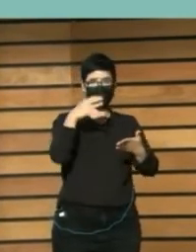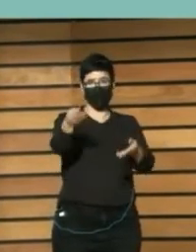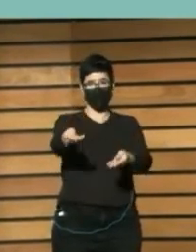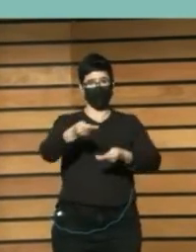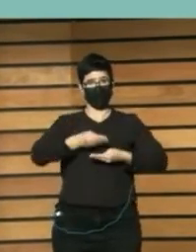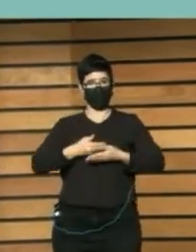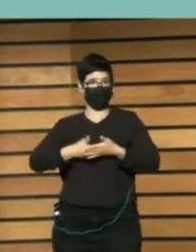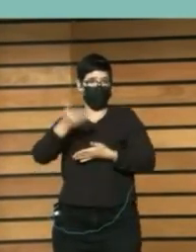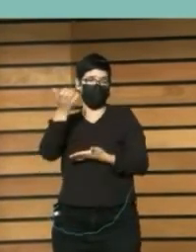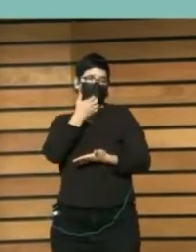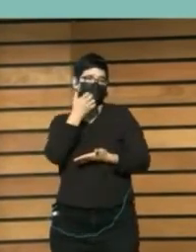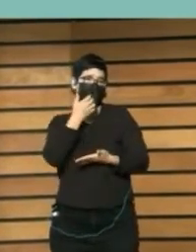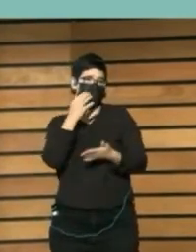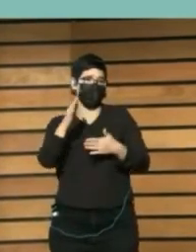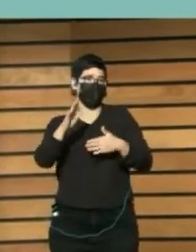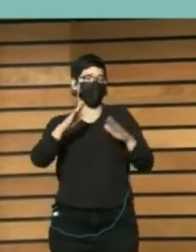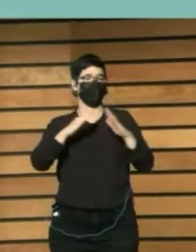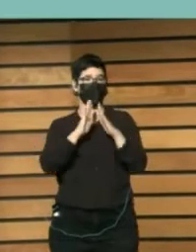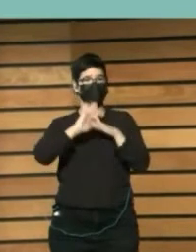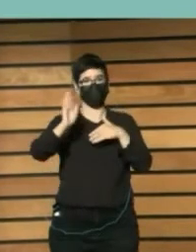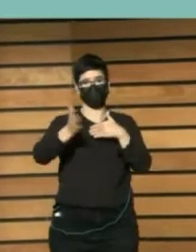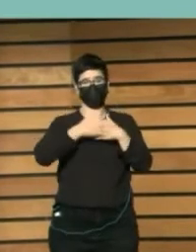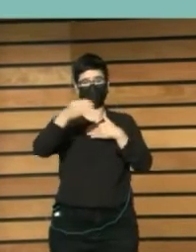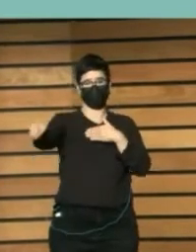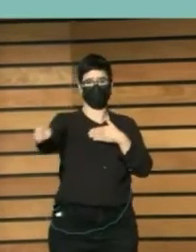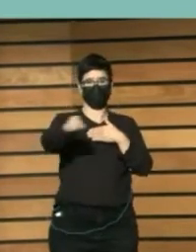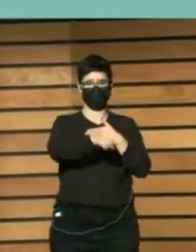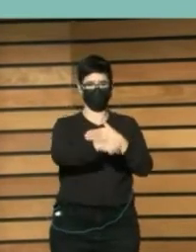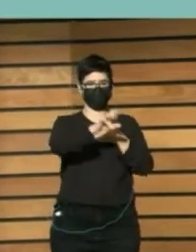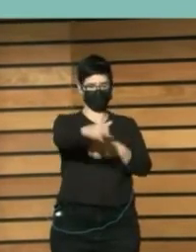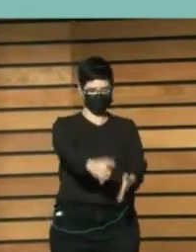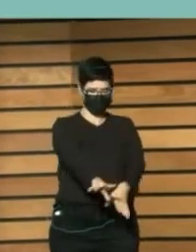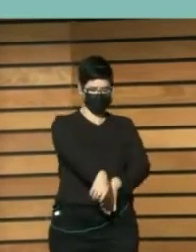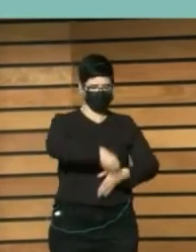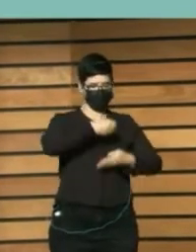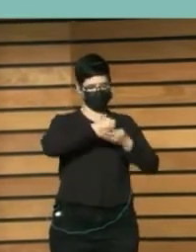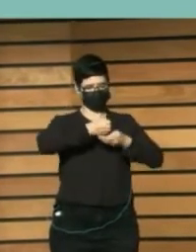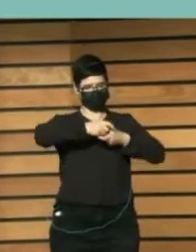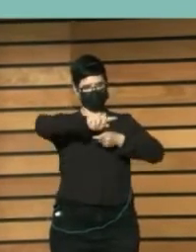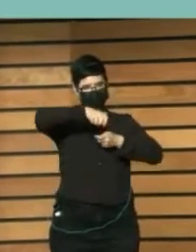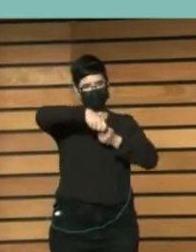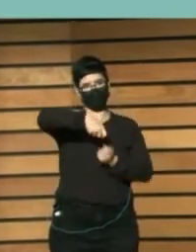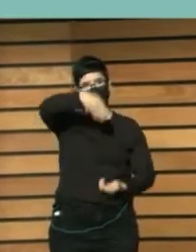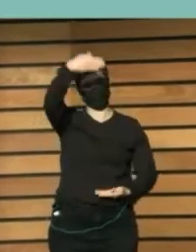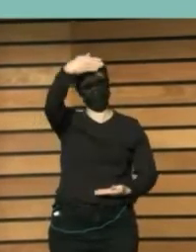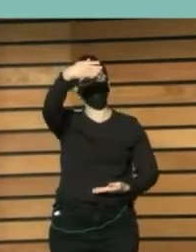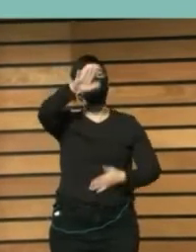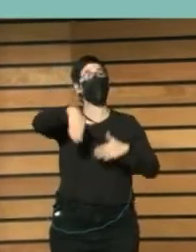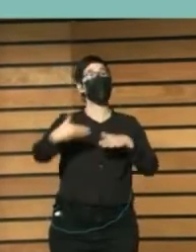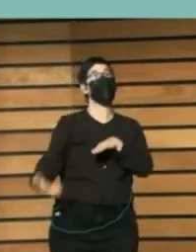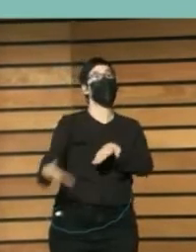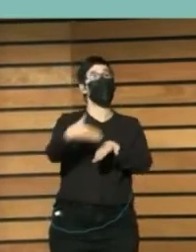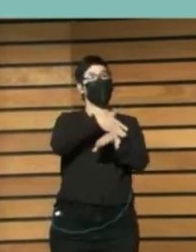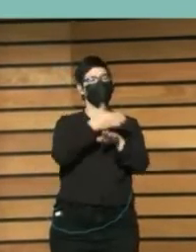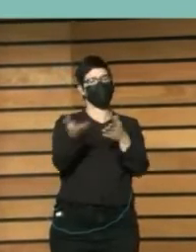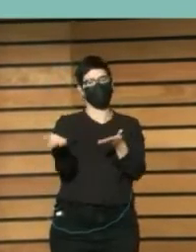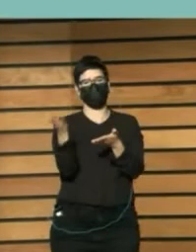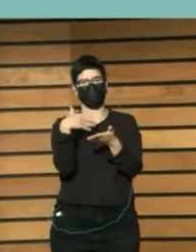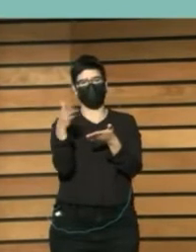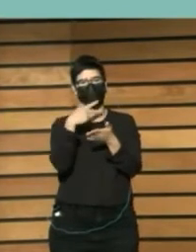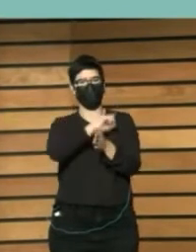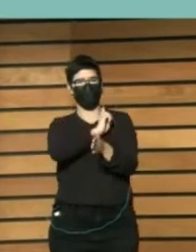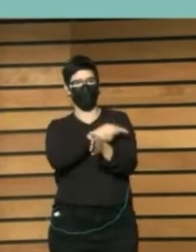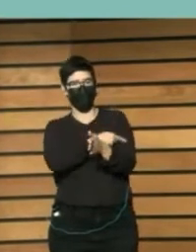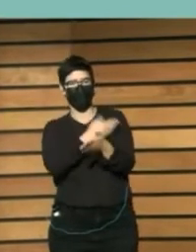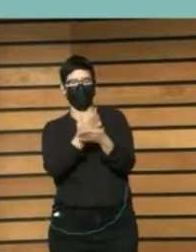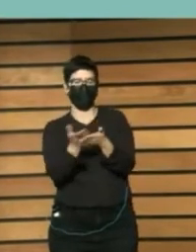dejan En la puerta De casa Antes de llegar A la página De deportes O a la columna De fútbol Pues a lo mejor